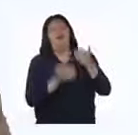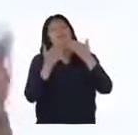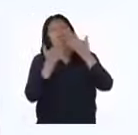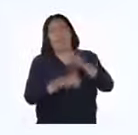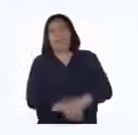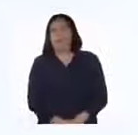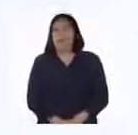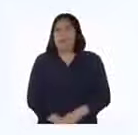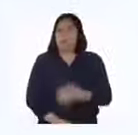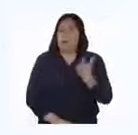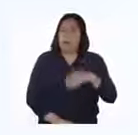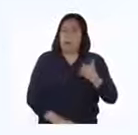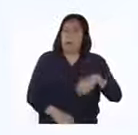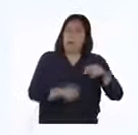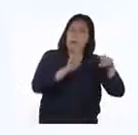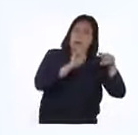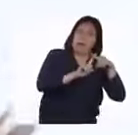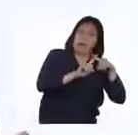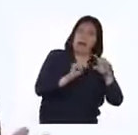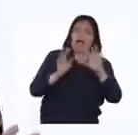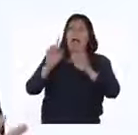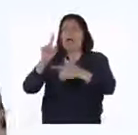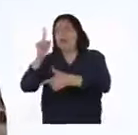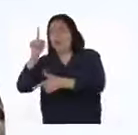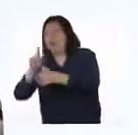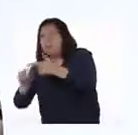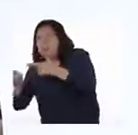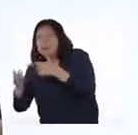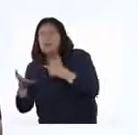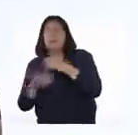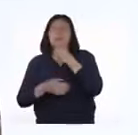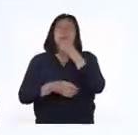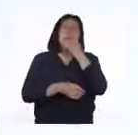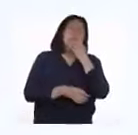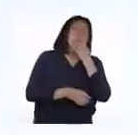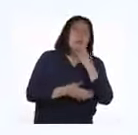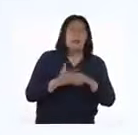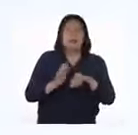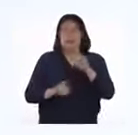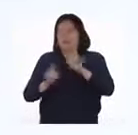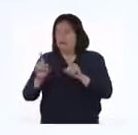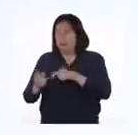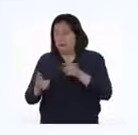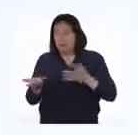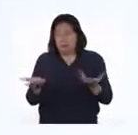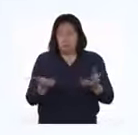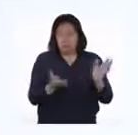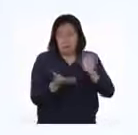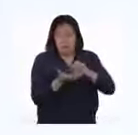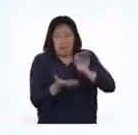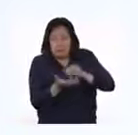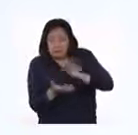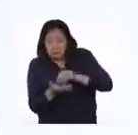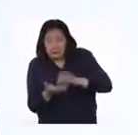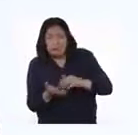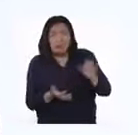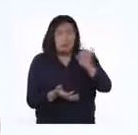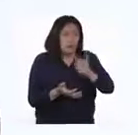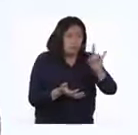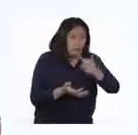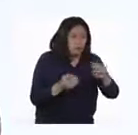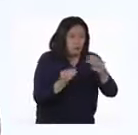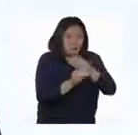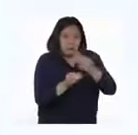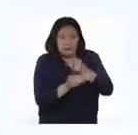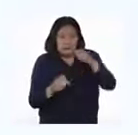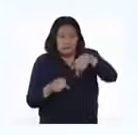Gracias. Hemos multiplicado, hemos dividido. ¿Hay algún otro concepto matemático que hayamos utilizado en esta actividad,